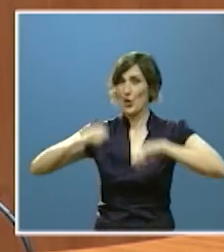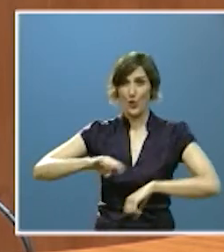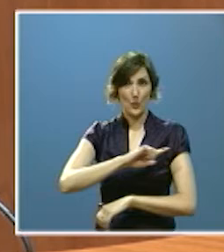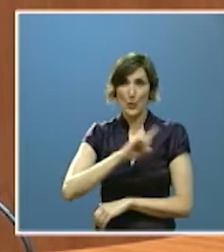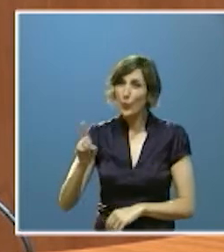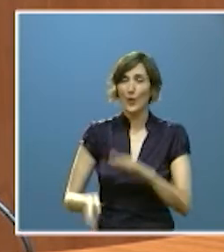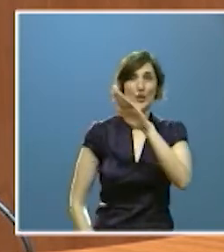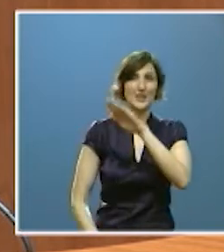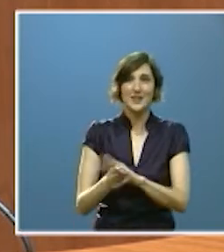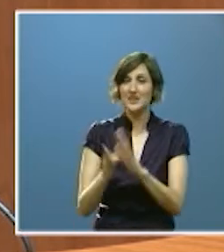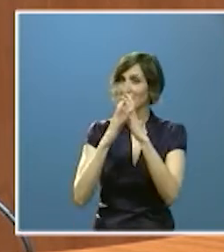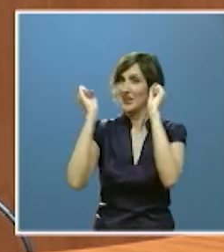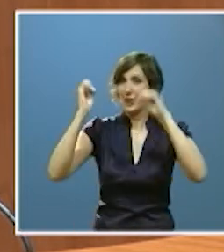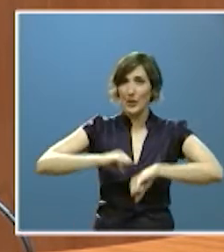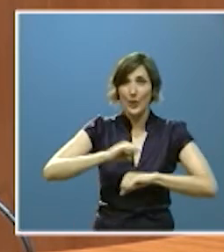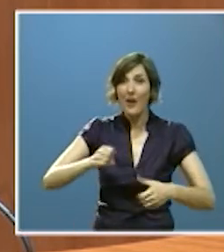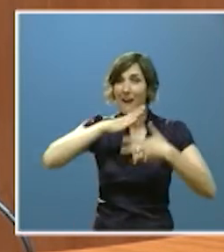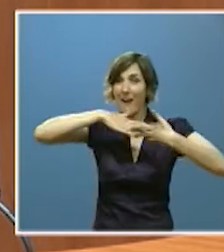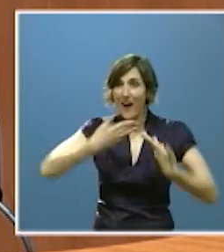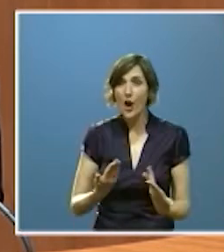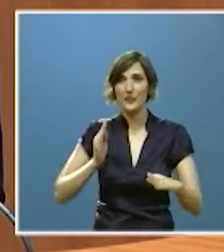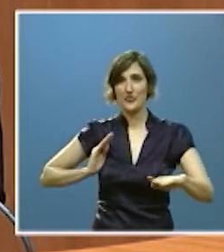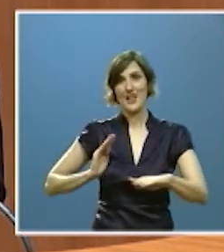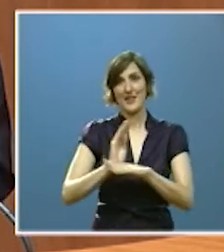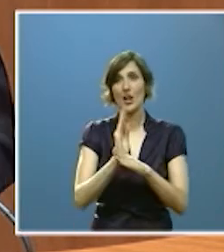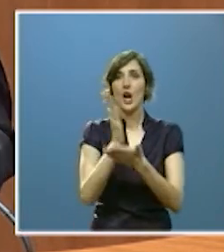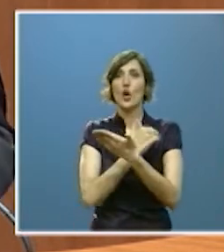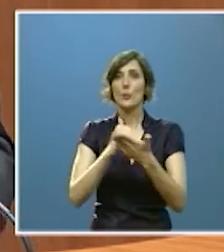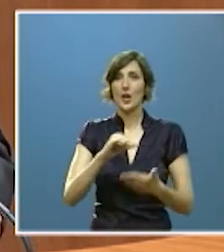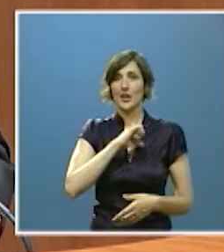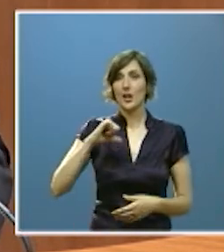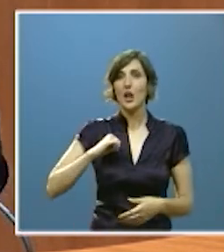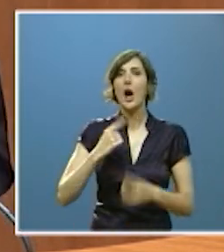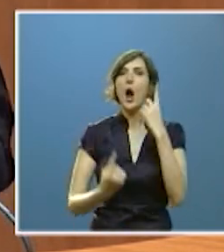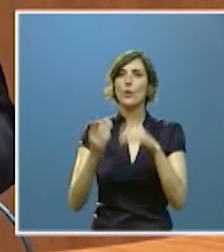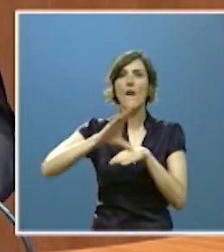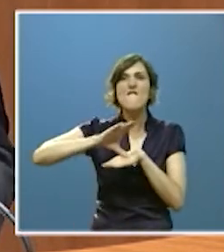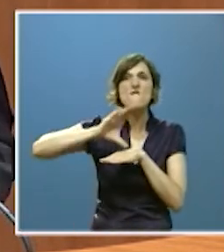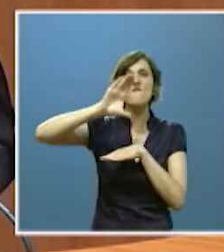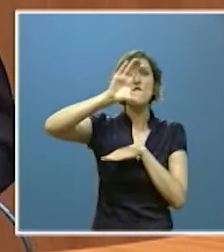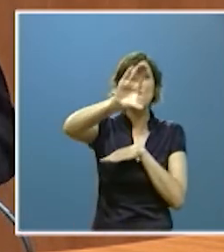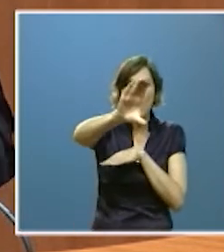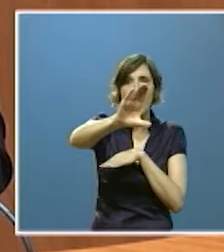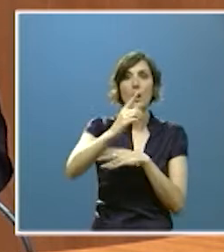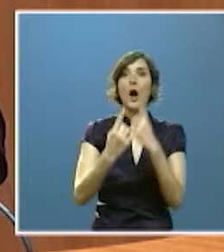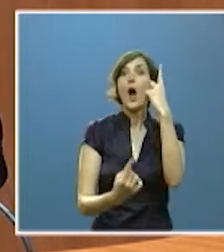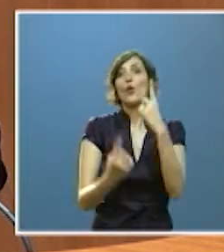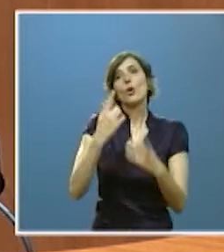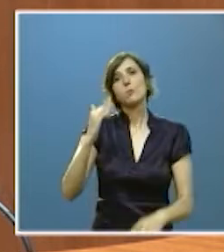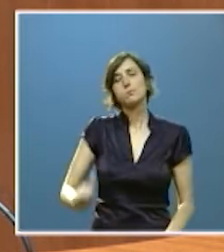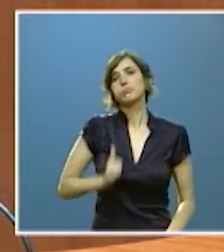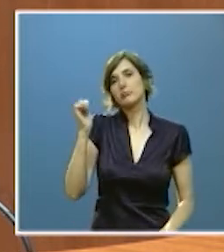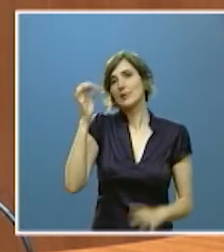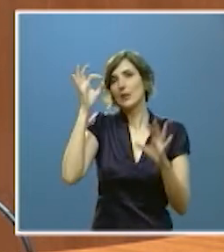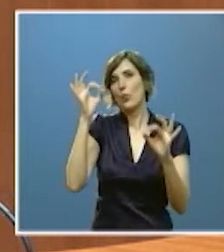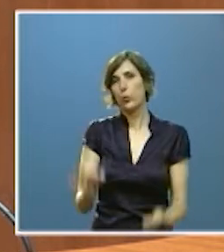rechazando que en la actual financiación haya unas comunidades suprafinanciadas entre las cuales qué casualidad siempre